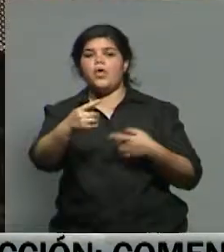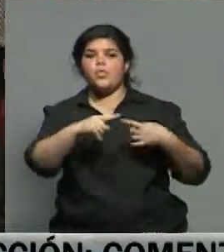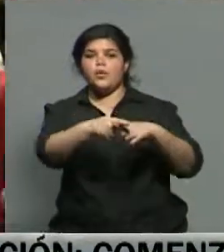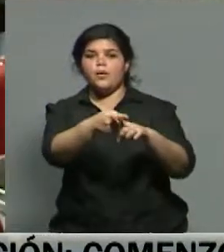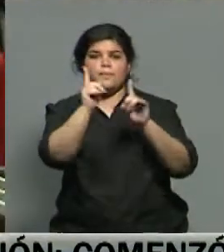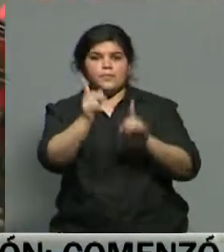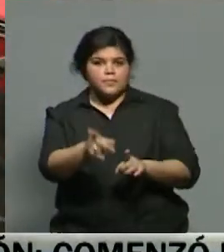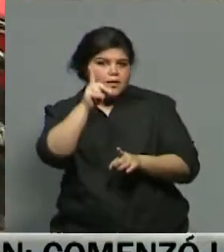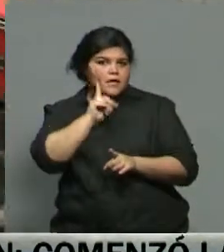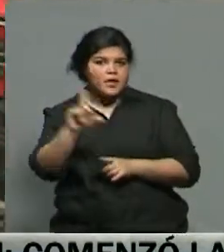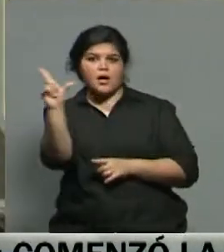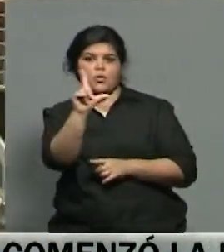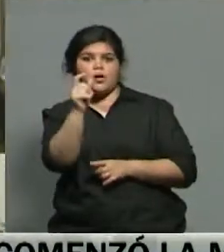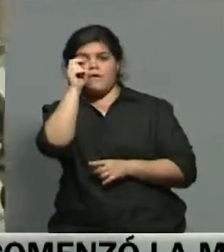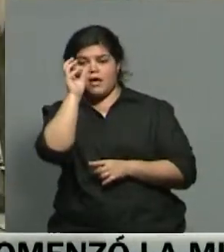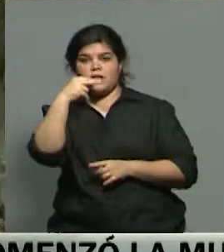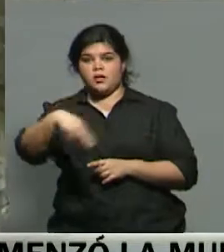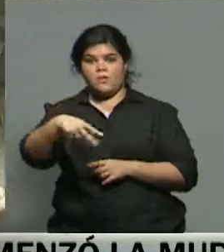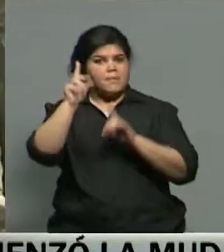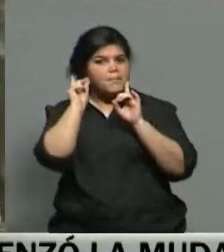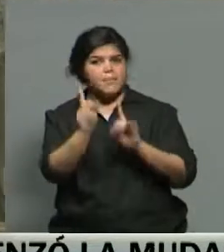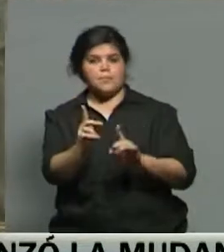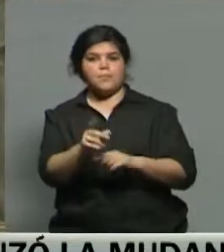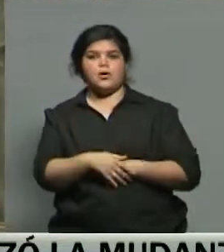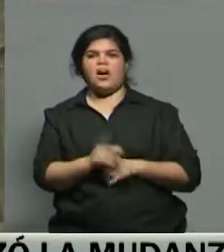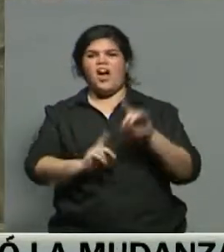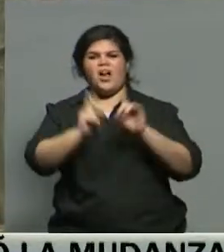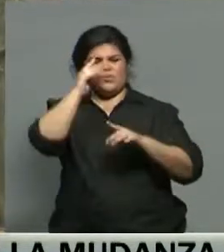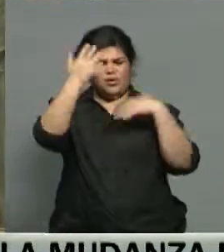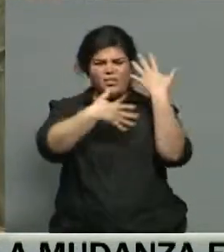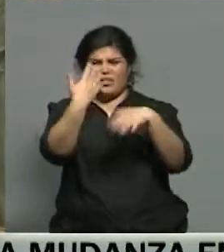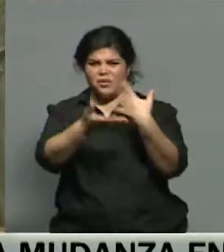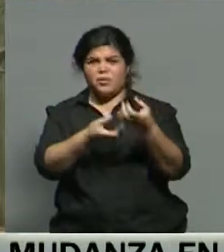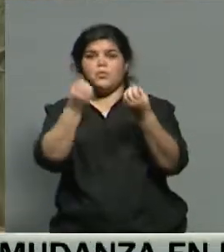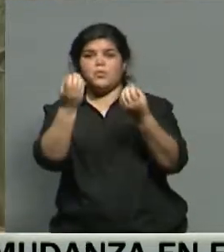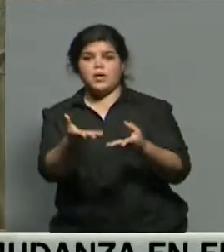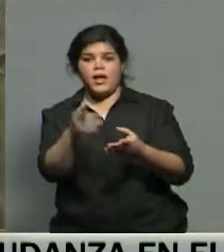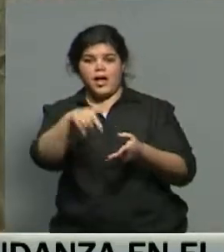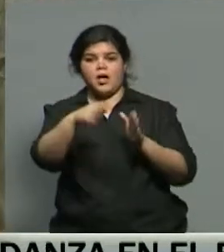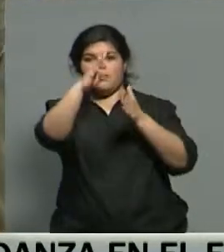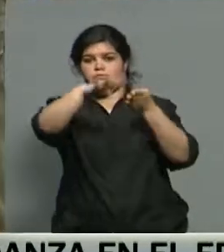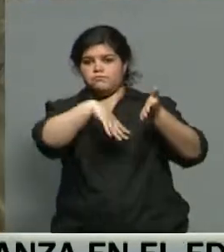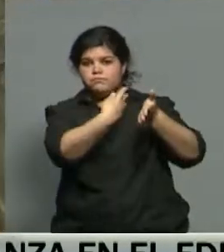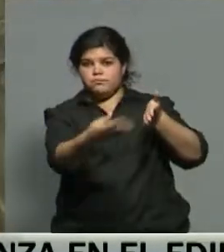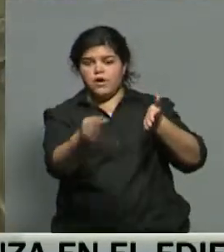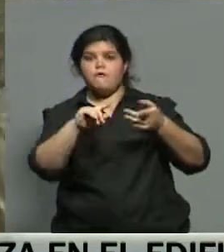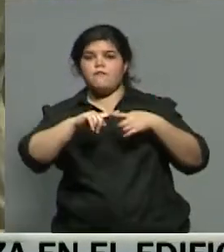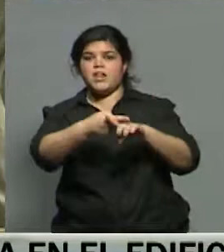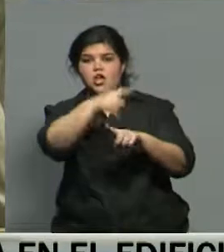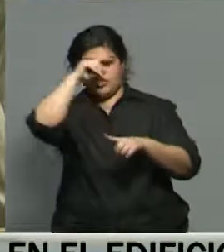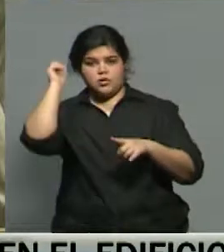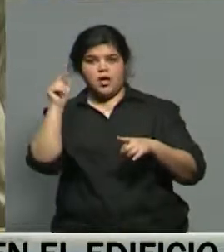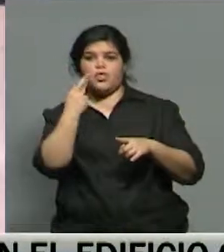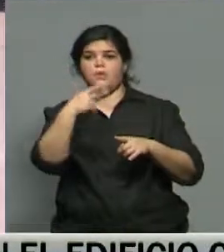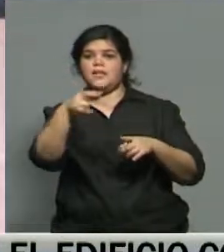día lunes 20 de noviembre. ¿Por qué se había generado este malentendido? Porque en el calendario de feriados nacionales 2017